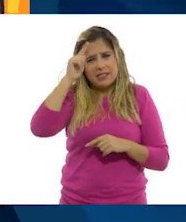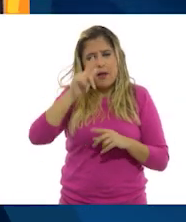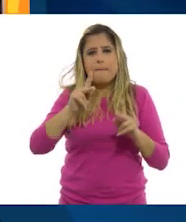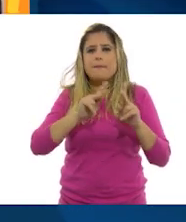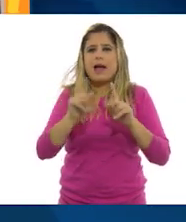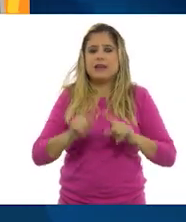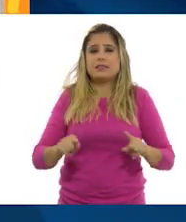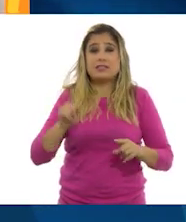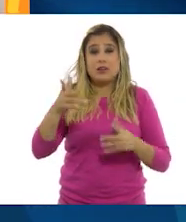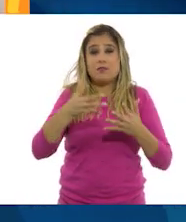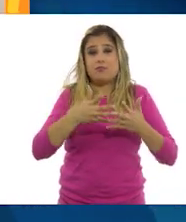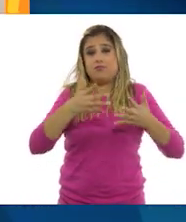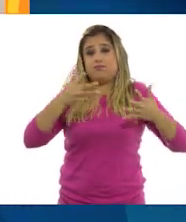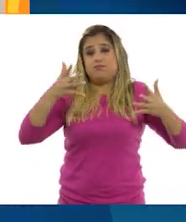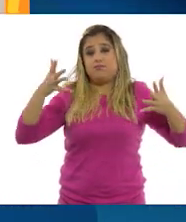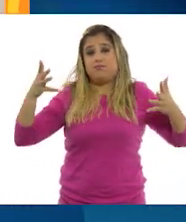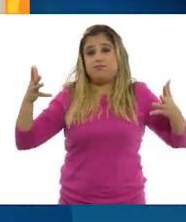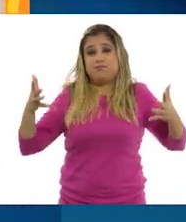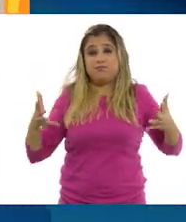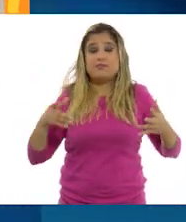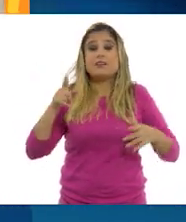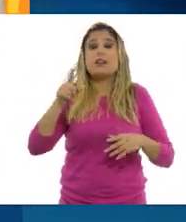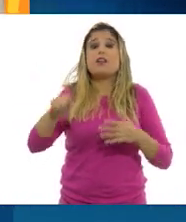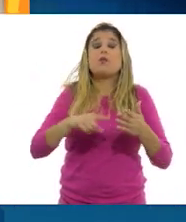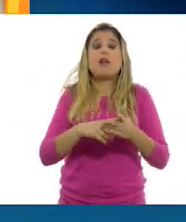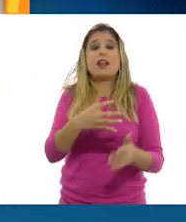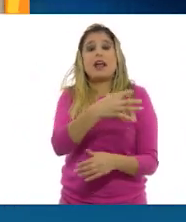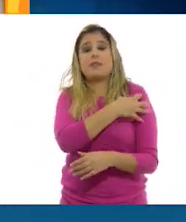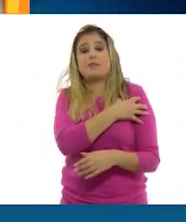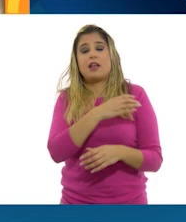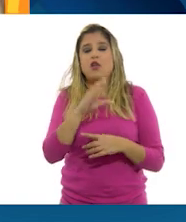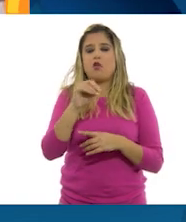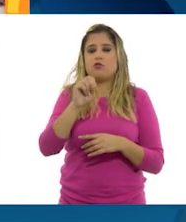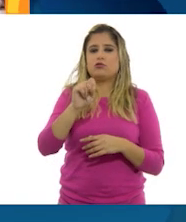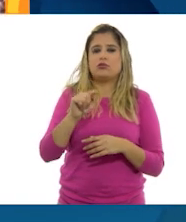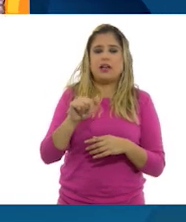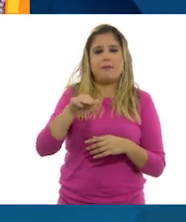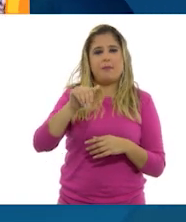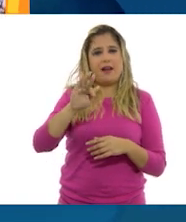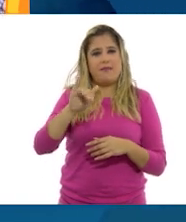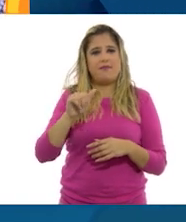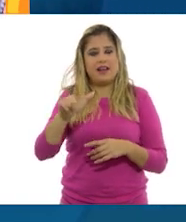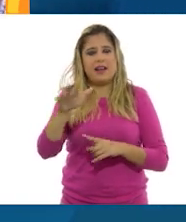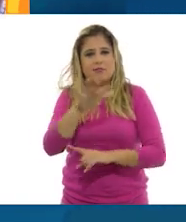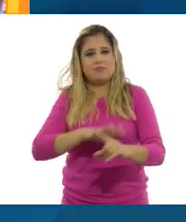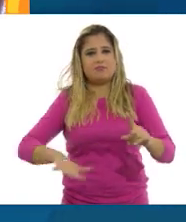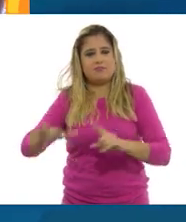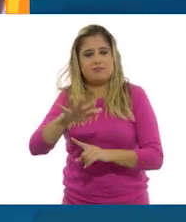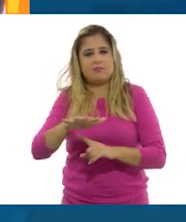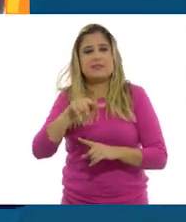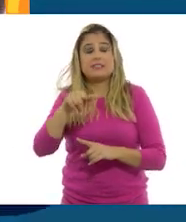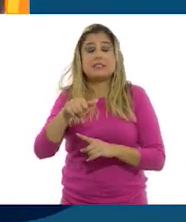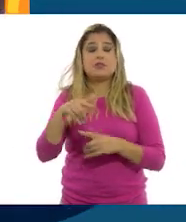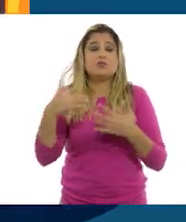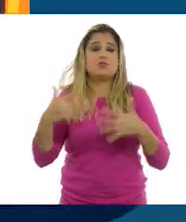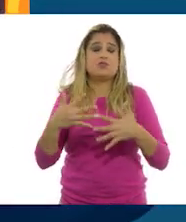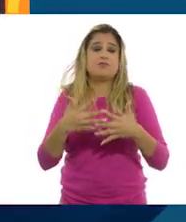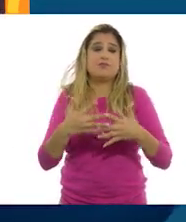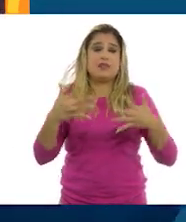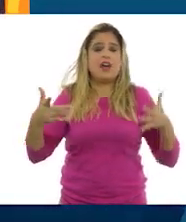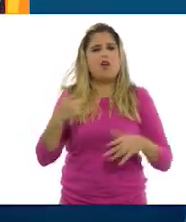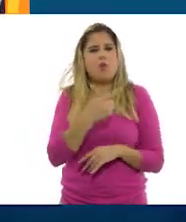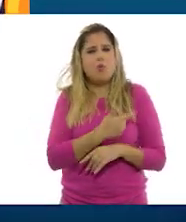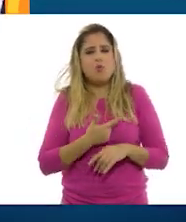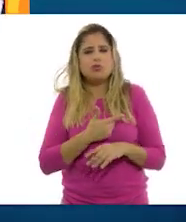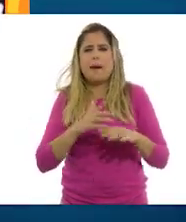Paz, que es la capital política de Costa de Marfil, hay que decir que Avillana es la capital económica. Si les gusta